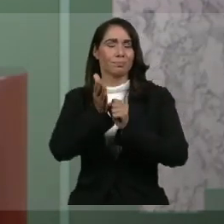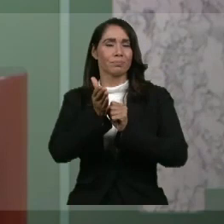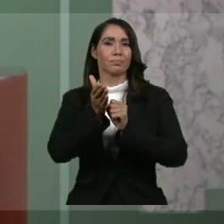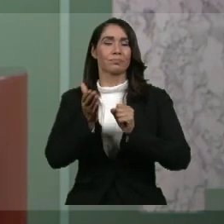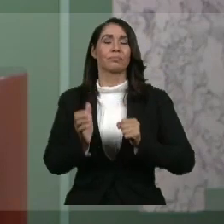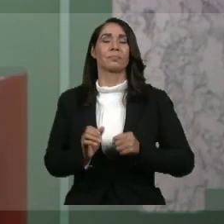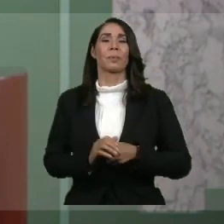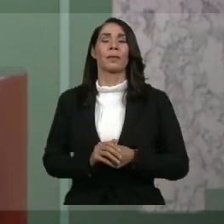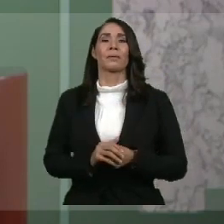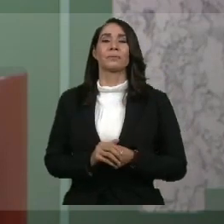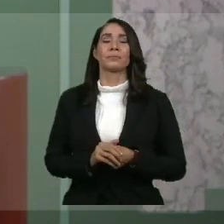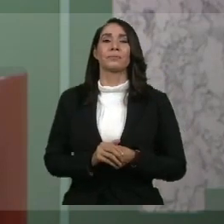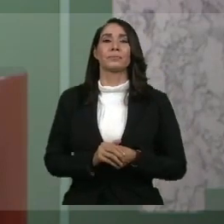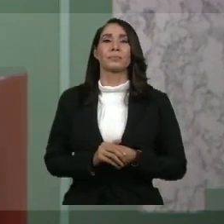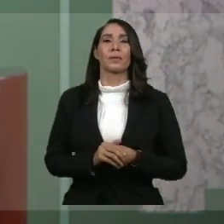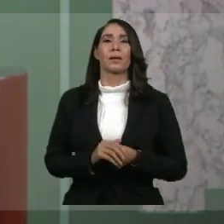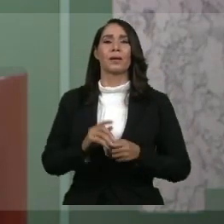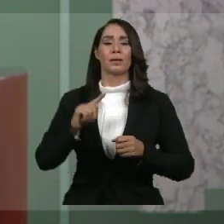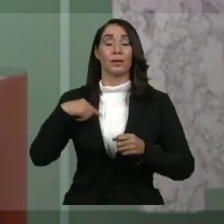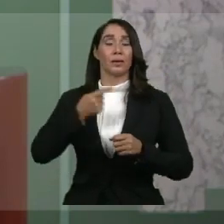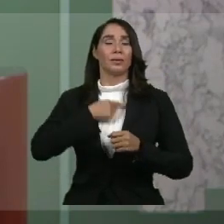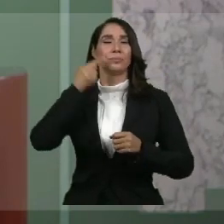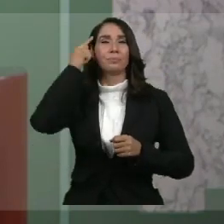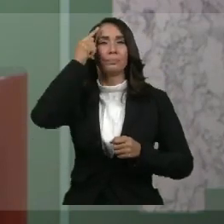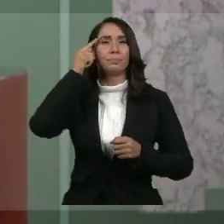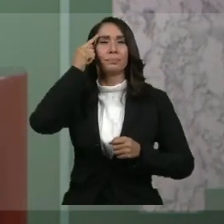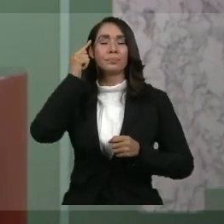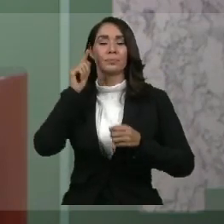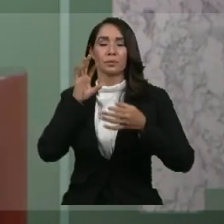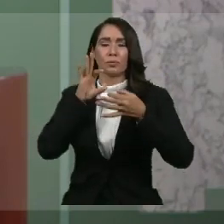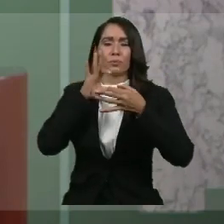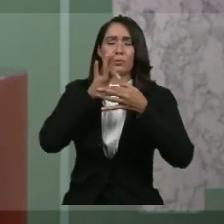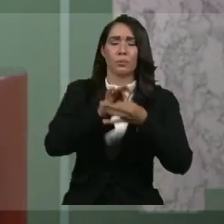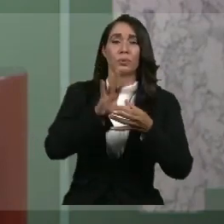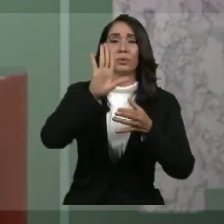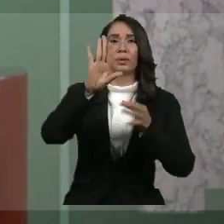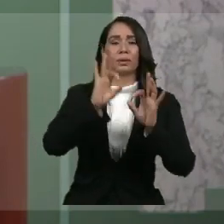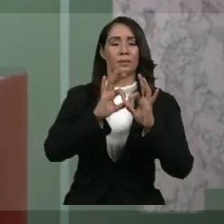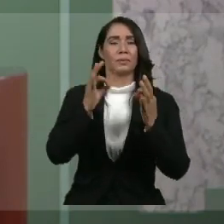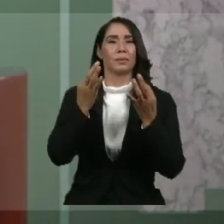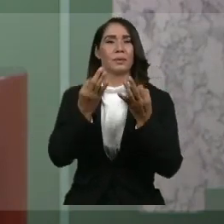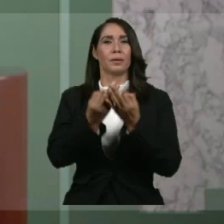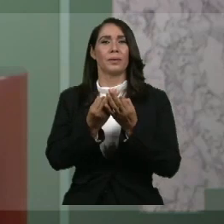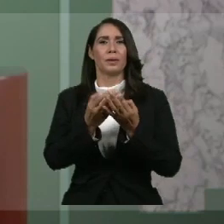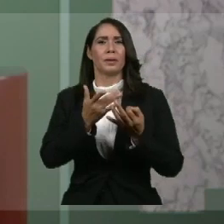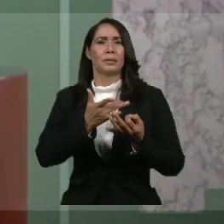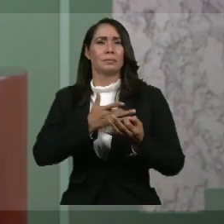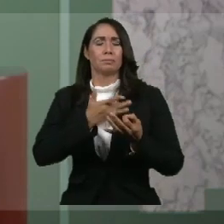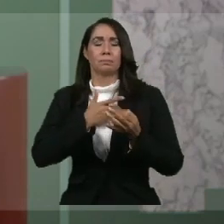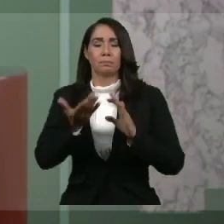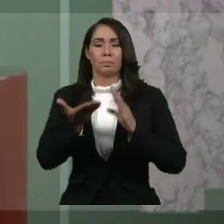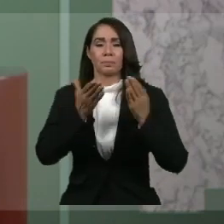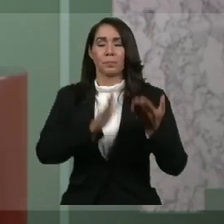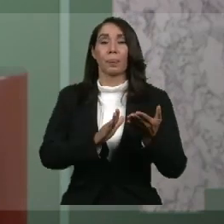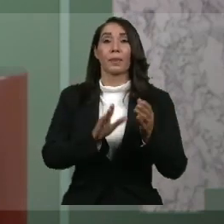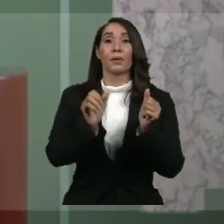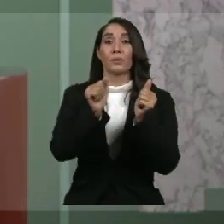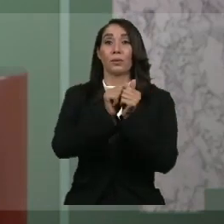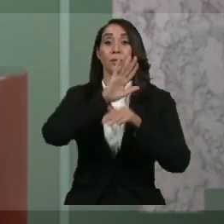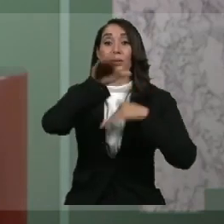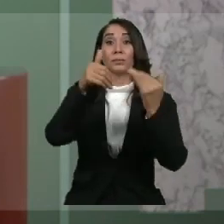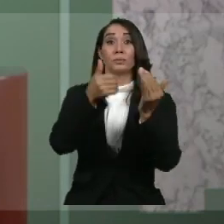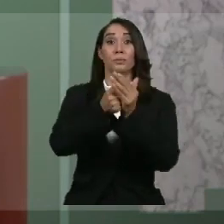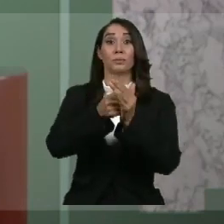pandemia. Nuestros pensamientos están junto a ellos y por supuesto junto a todos esos dominicanos y